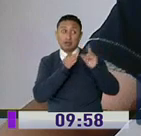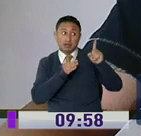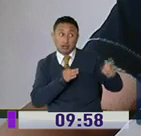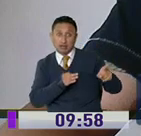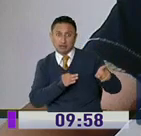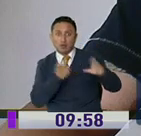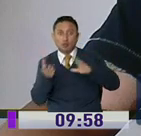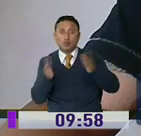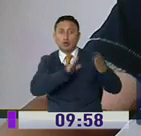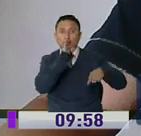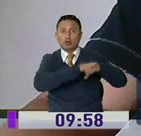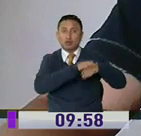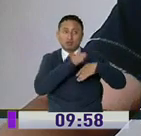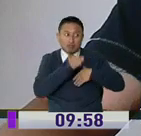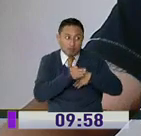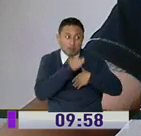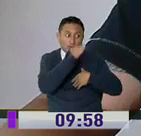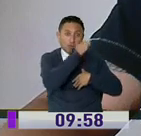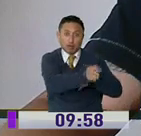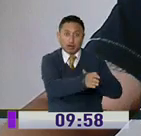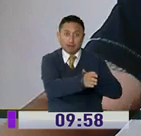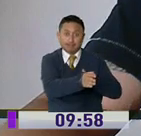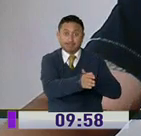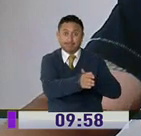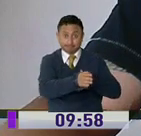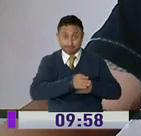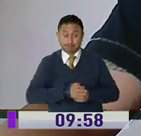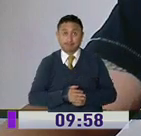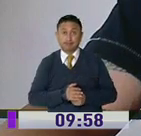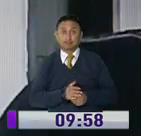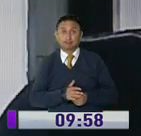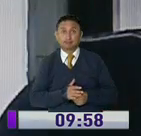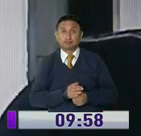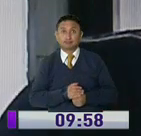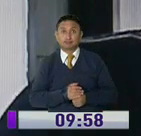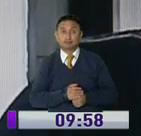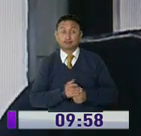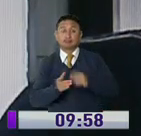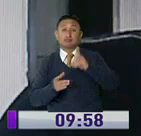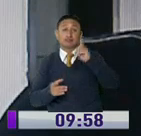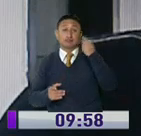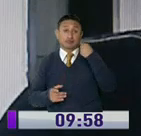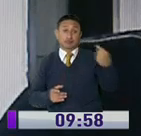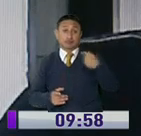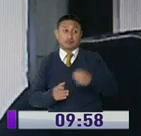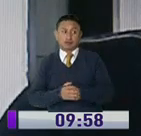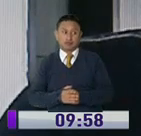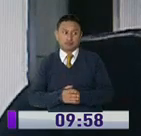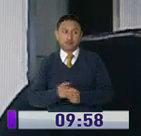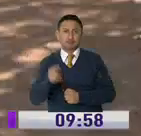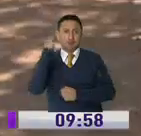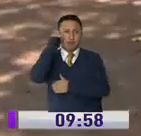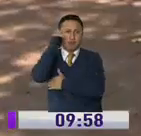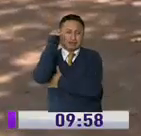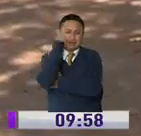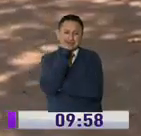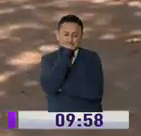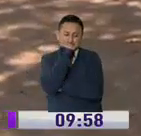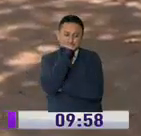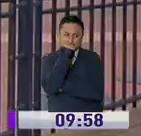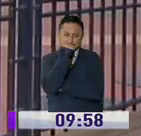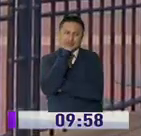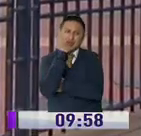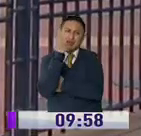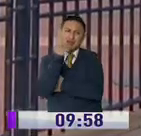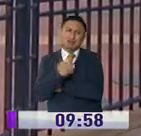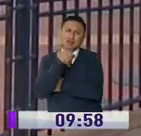de mi esposa, una persona mayor falleció por el virus. Daniel nos comentó que muchas veces piensa en cómo será el